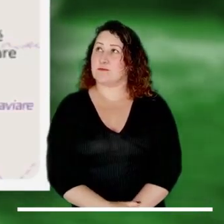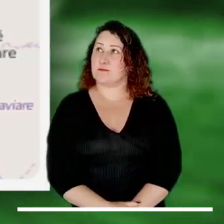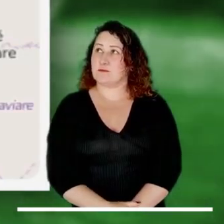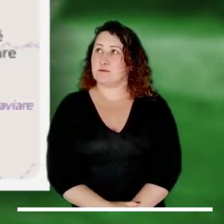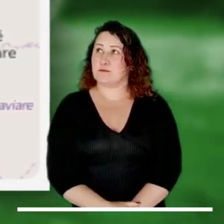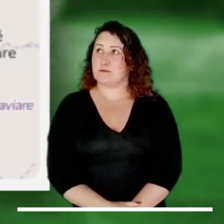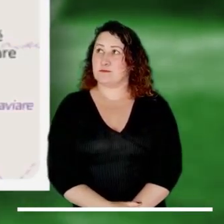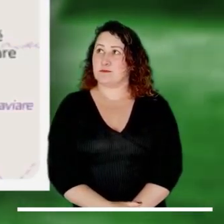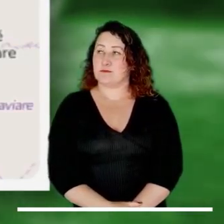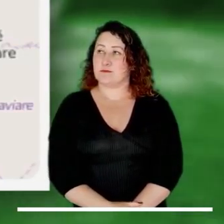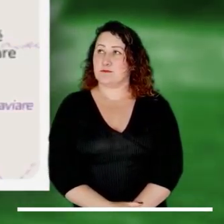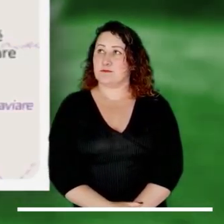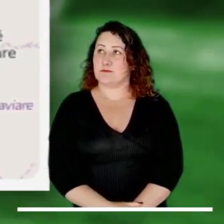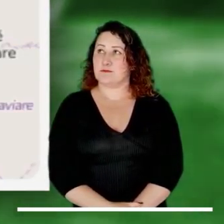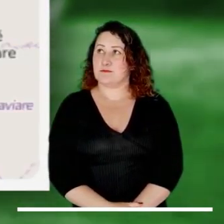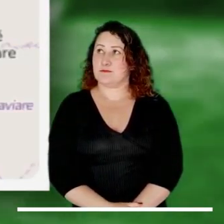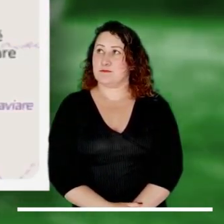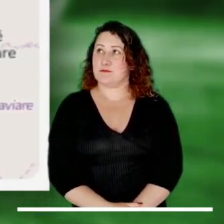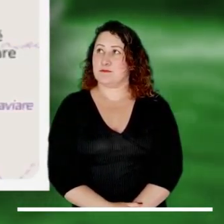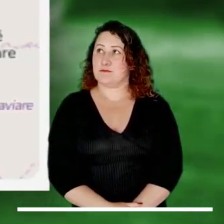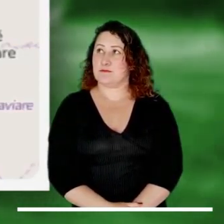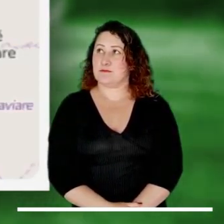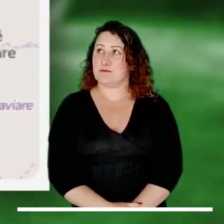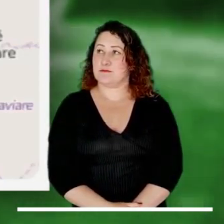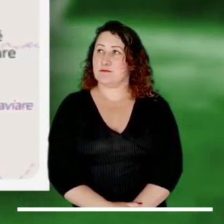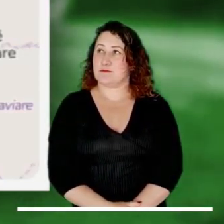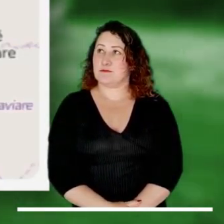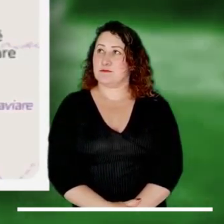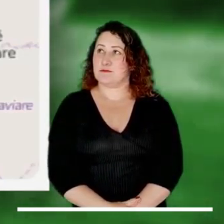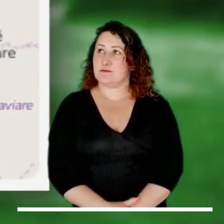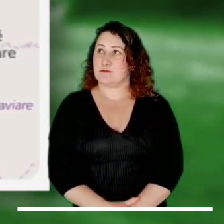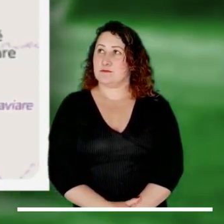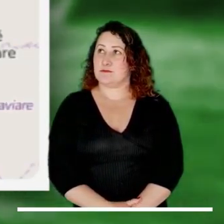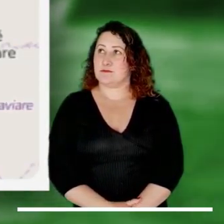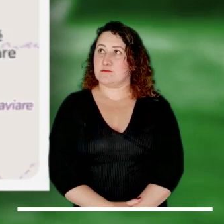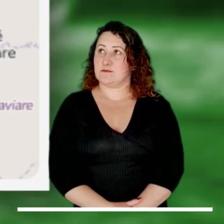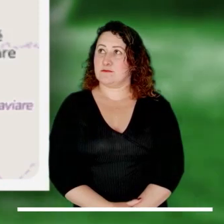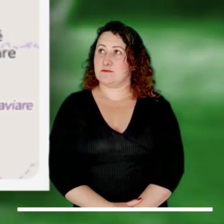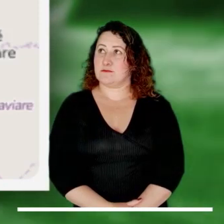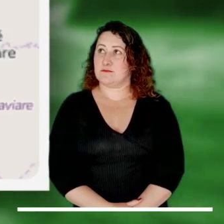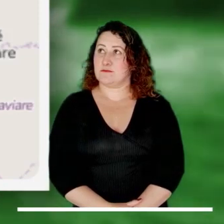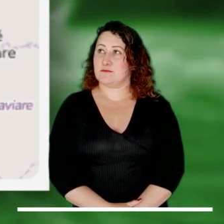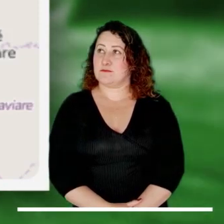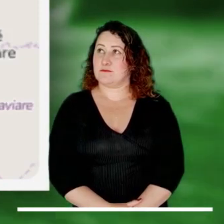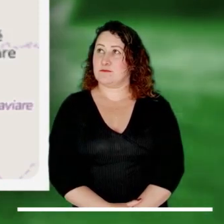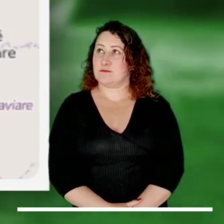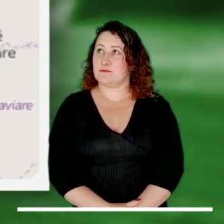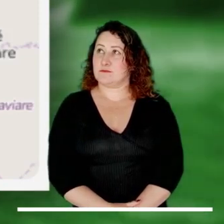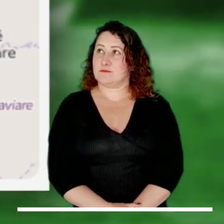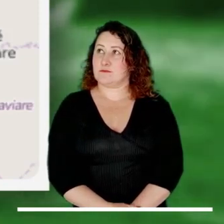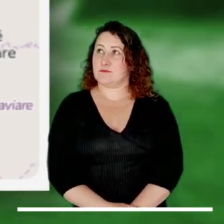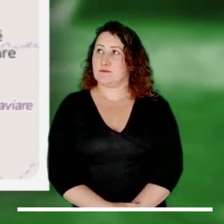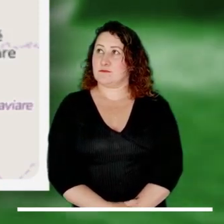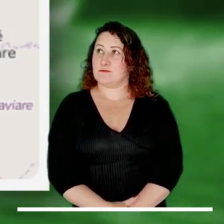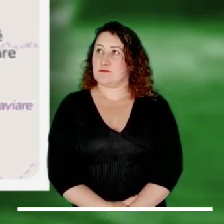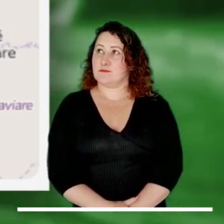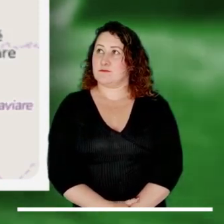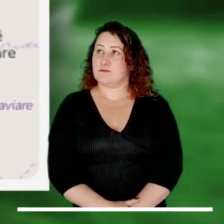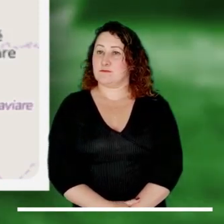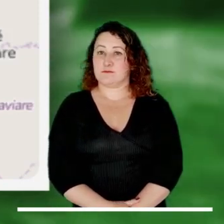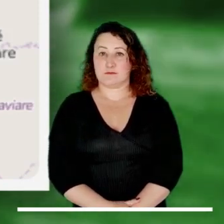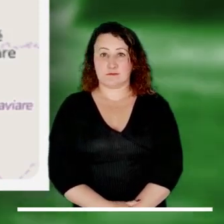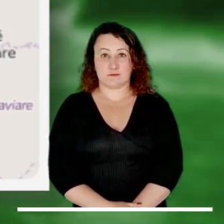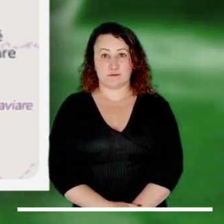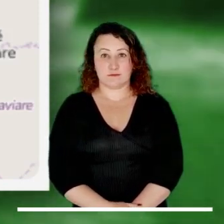quebrada La Negra, a la altura del municipio de Útica, en Cundinamarca. También persiste la alerta roja por creciente súbita en el río